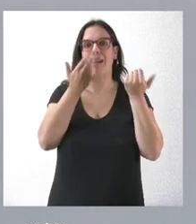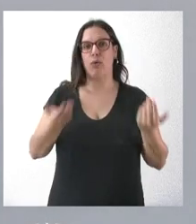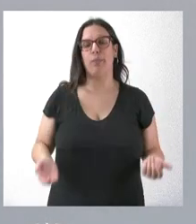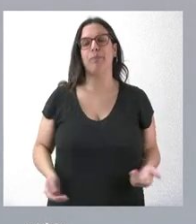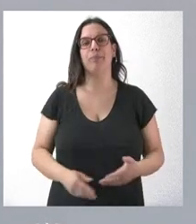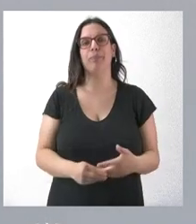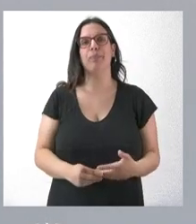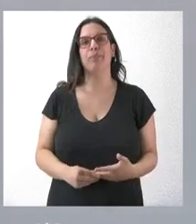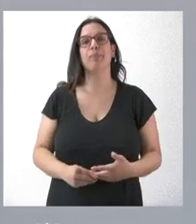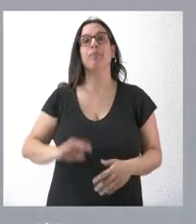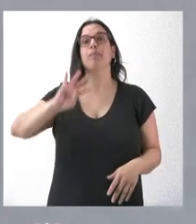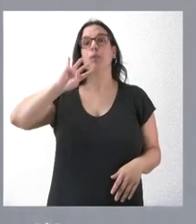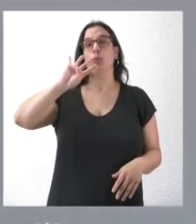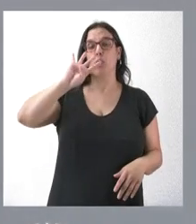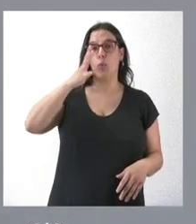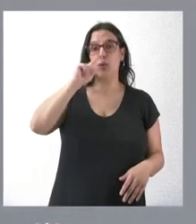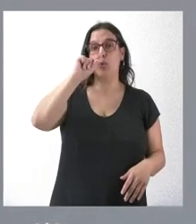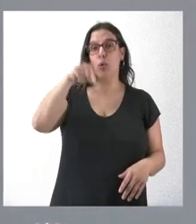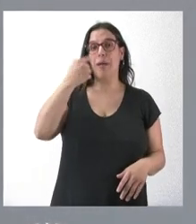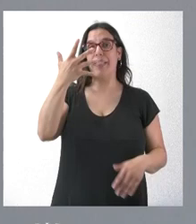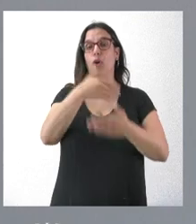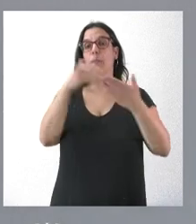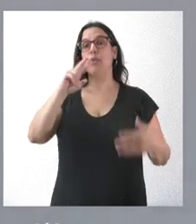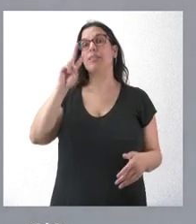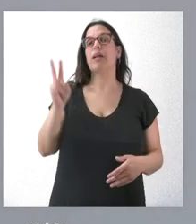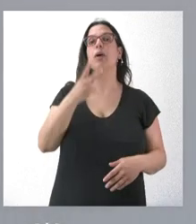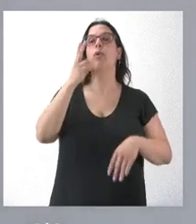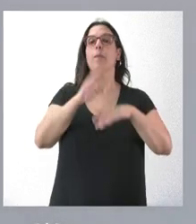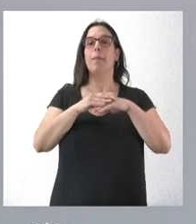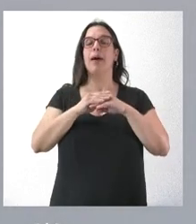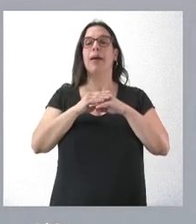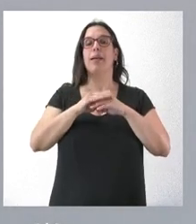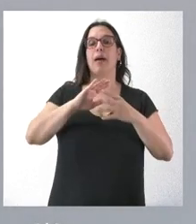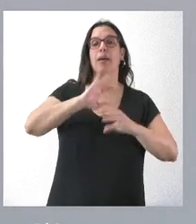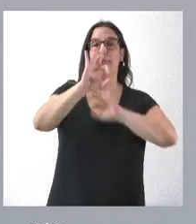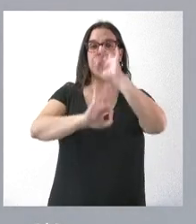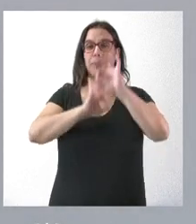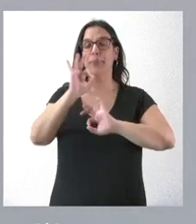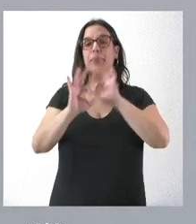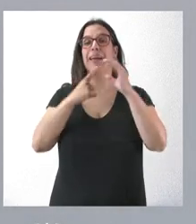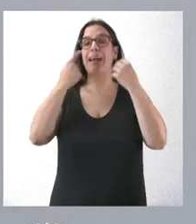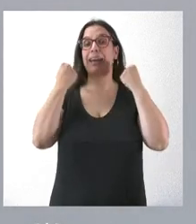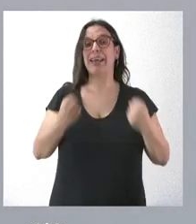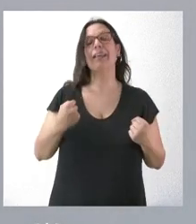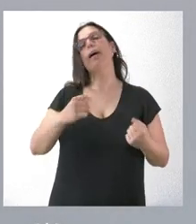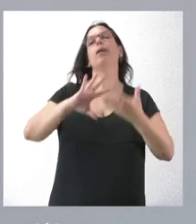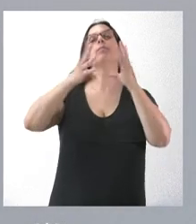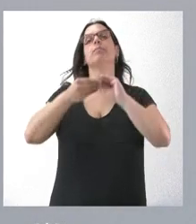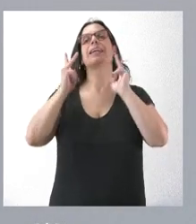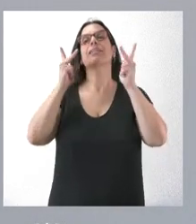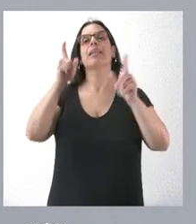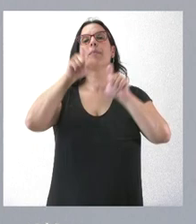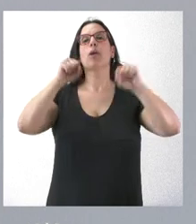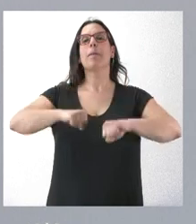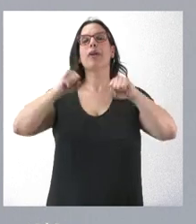Y 4,5 millones de euros para la rehabilitación energética de la residencia de personas mayores de